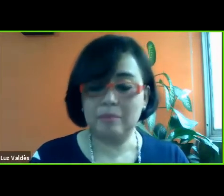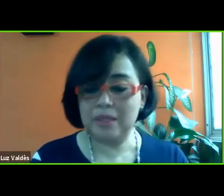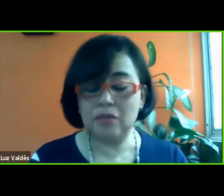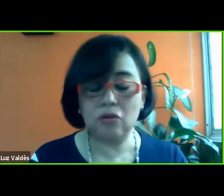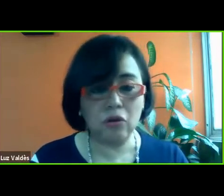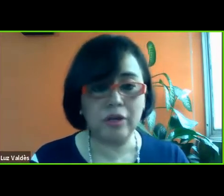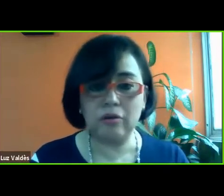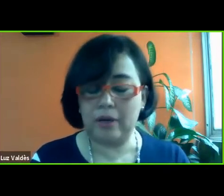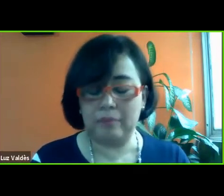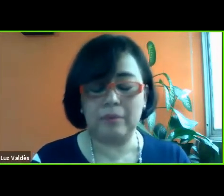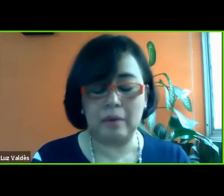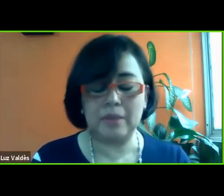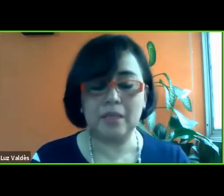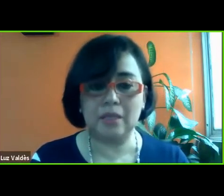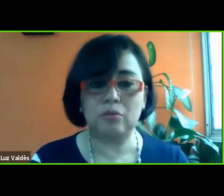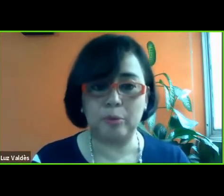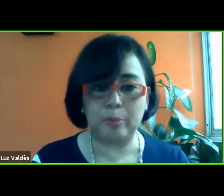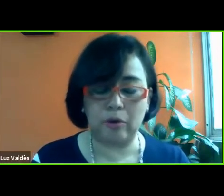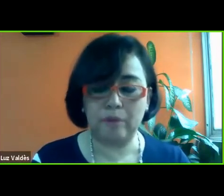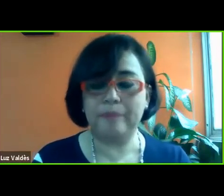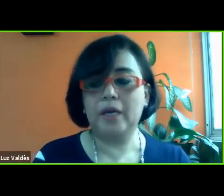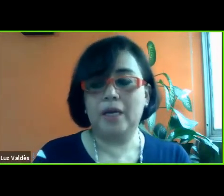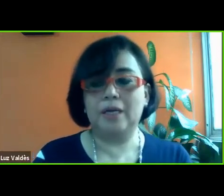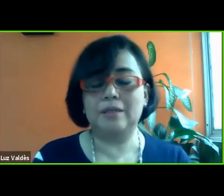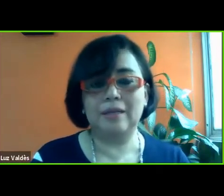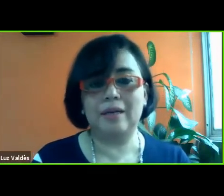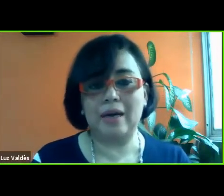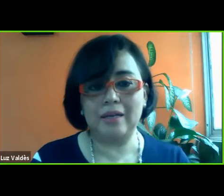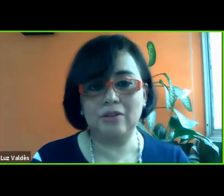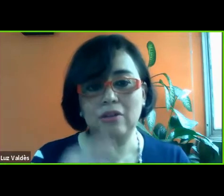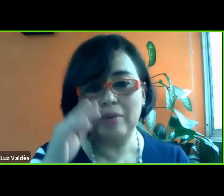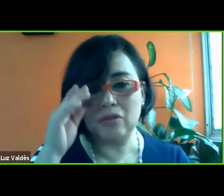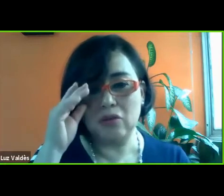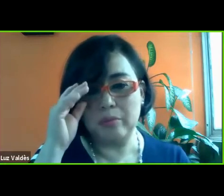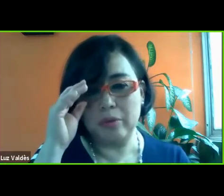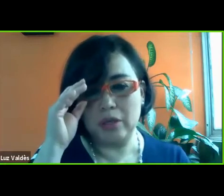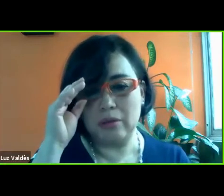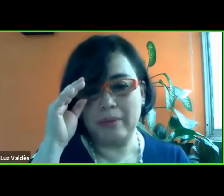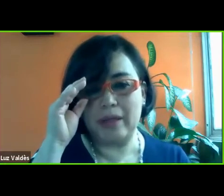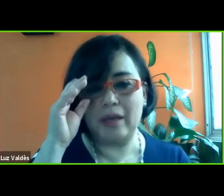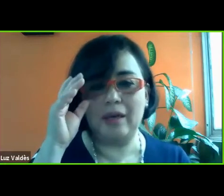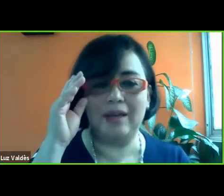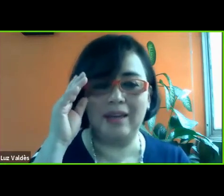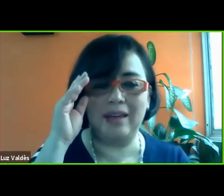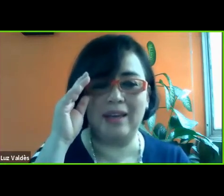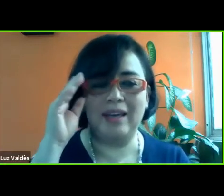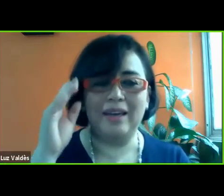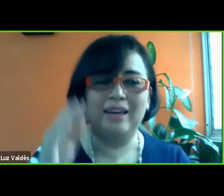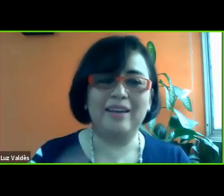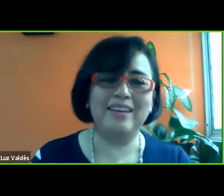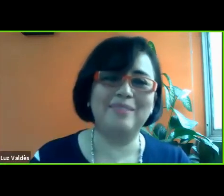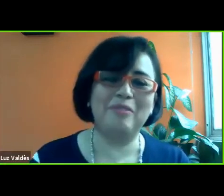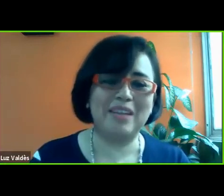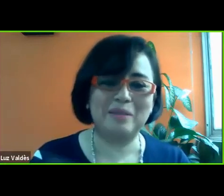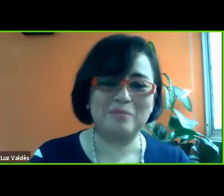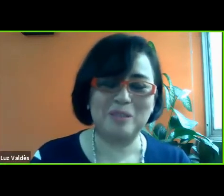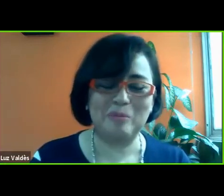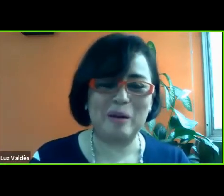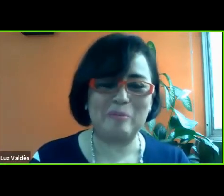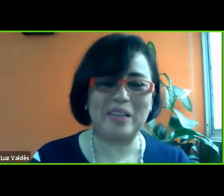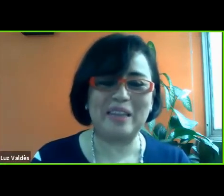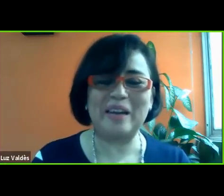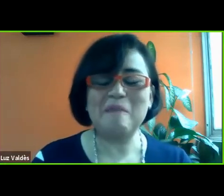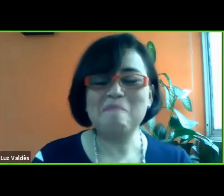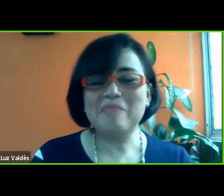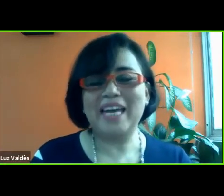en este tema tecnológico que realmente entiendo muy poco, este, ahí todavía estoy un poquito verde, y me falta mucho